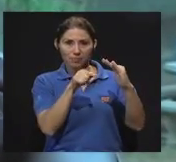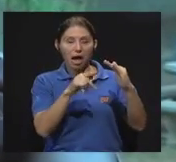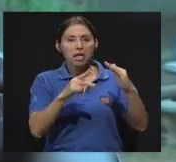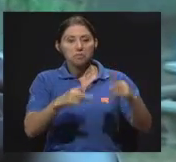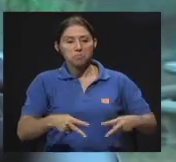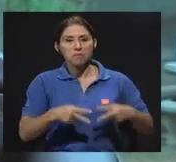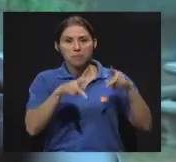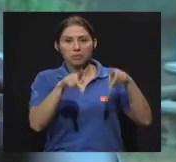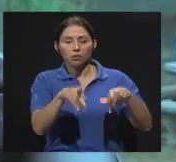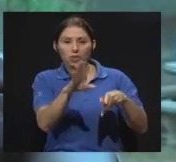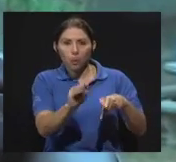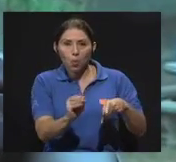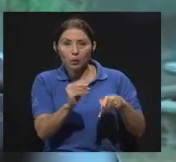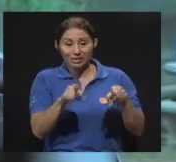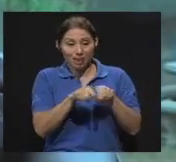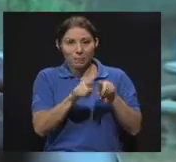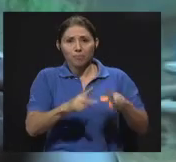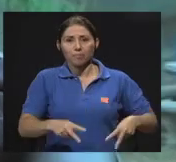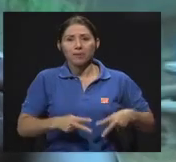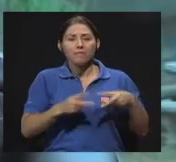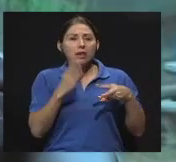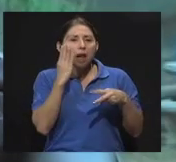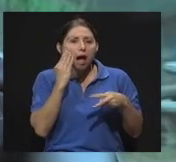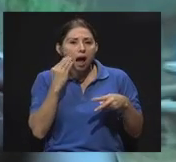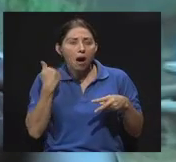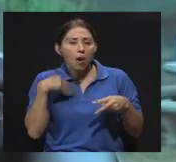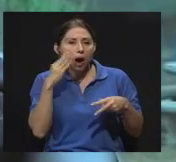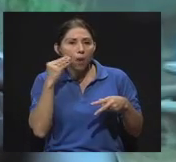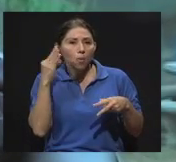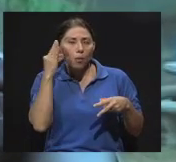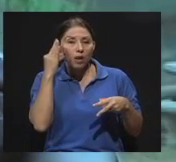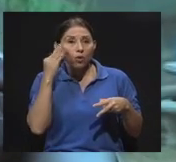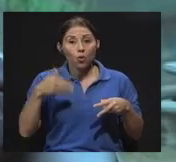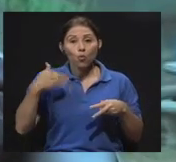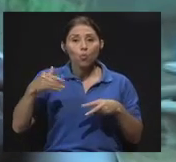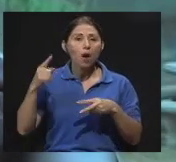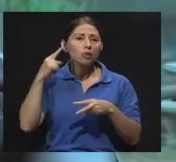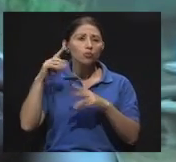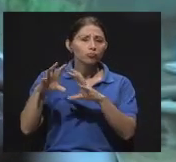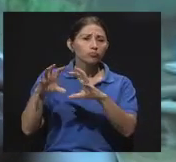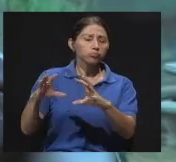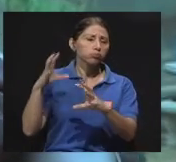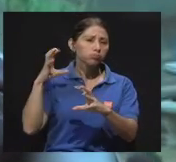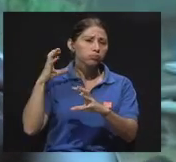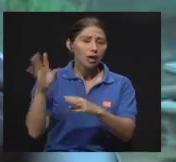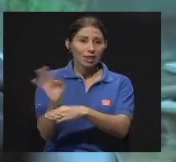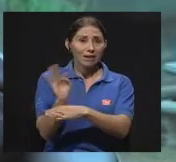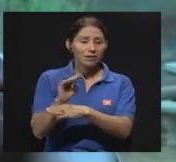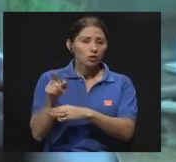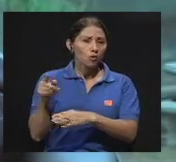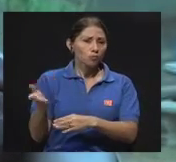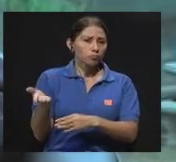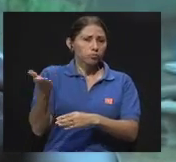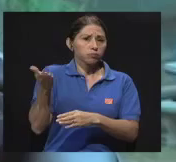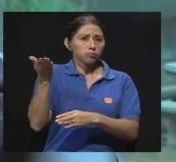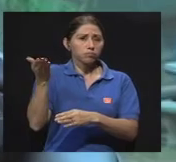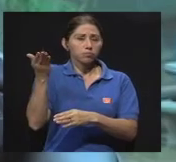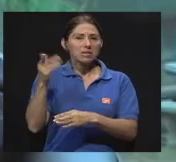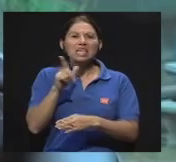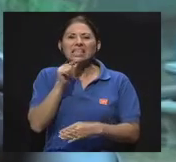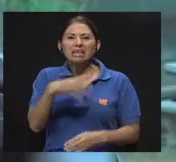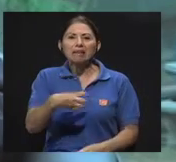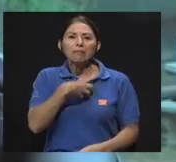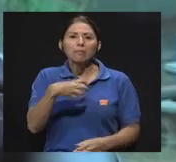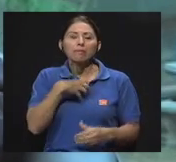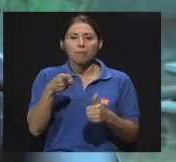viven muchachos adolescentes, el primero que se queja del escándalo del equipo de sonido o de la televisión es el abuelo,